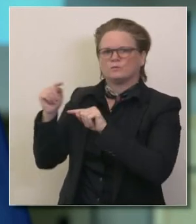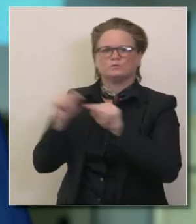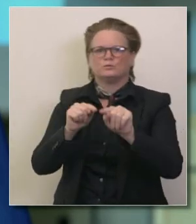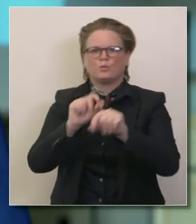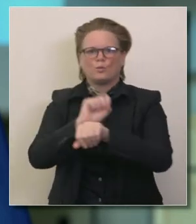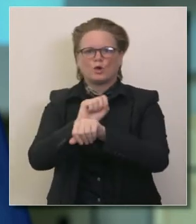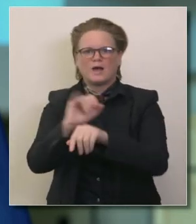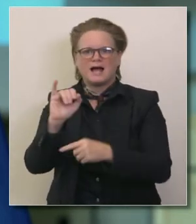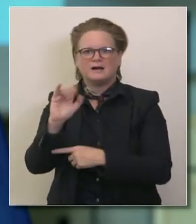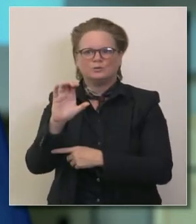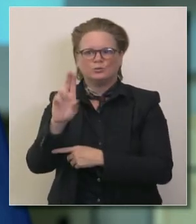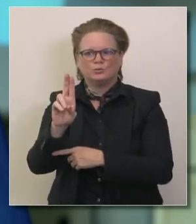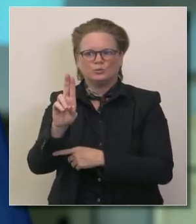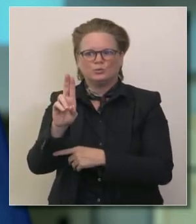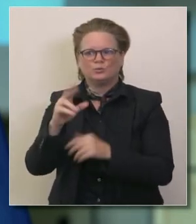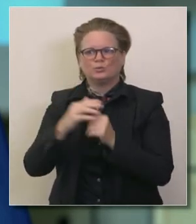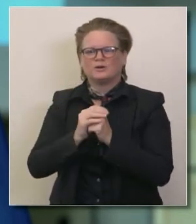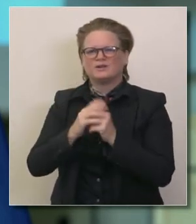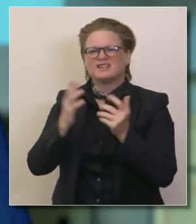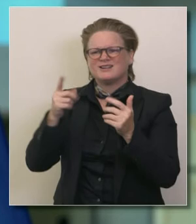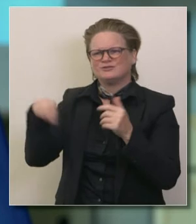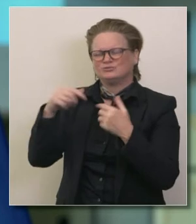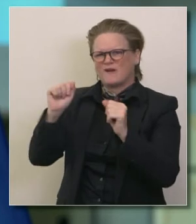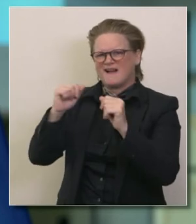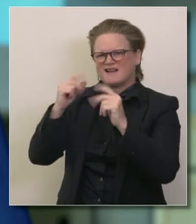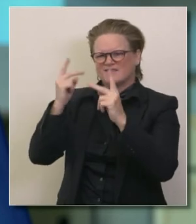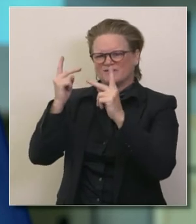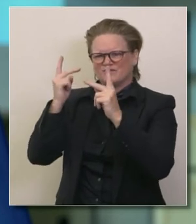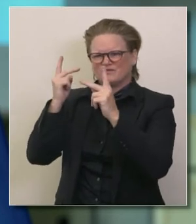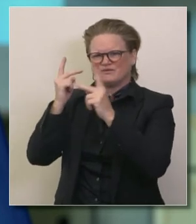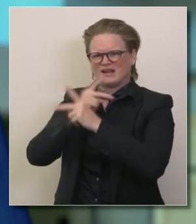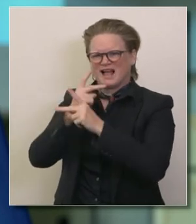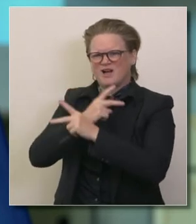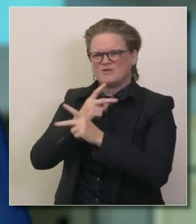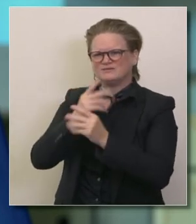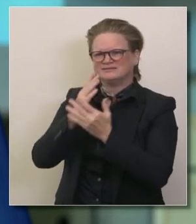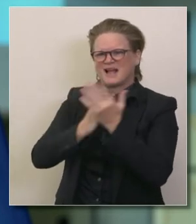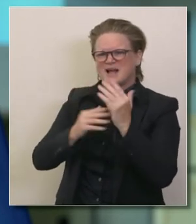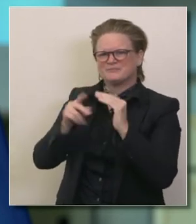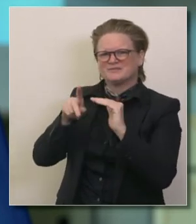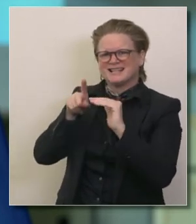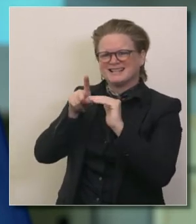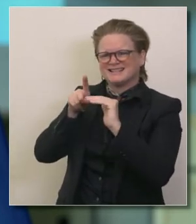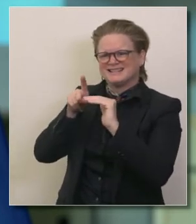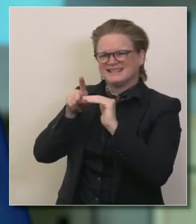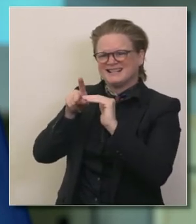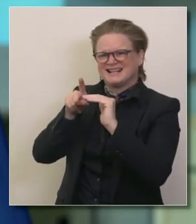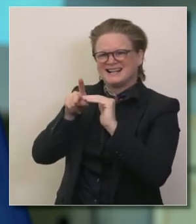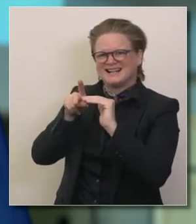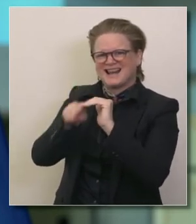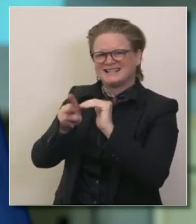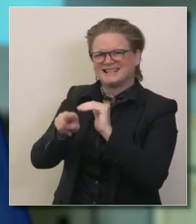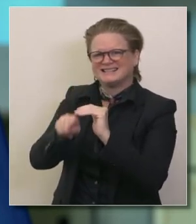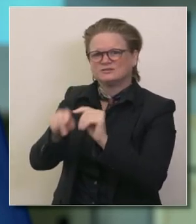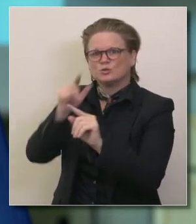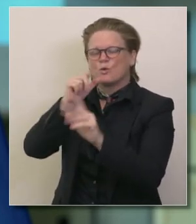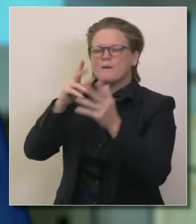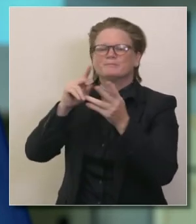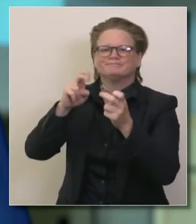demanda causando demoras en algunos procedimientos quirúrgicos no